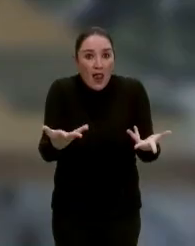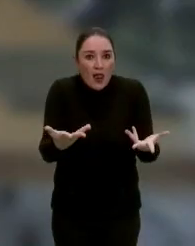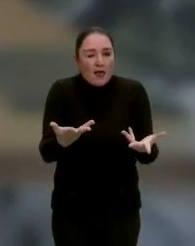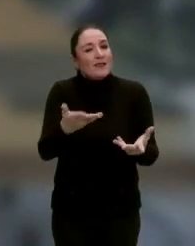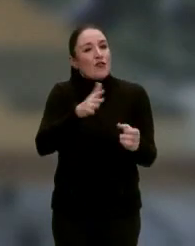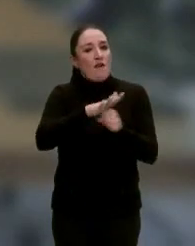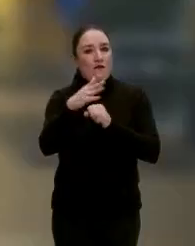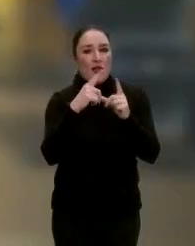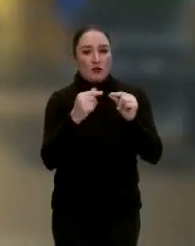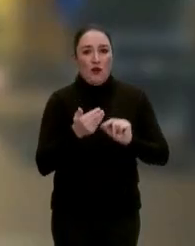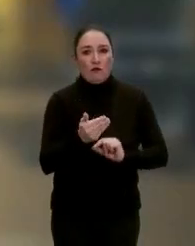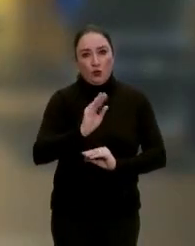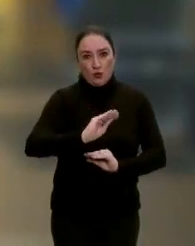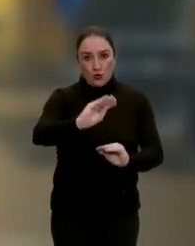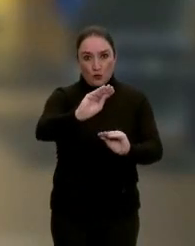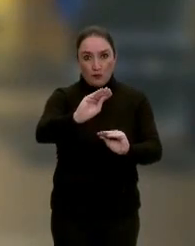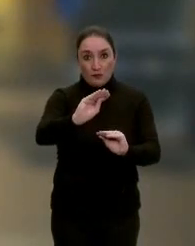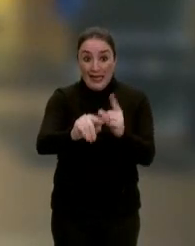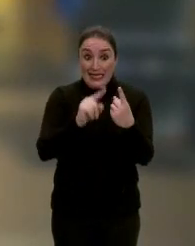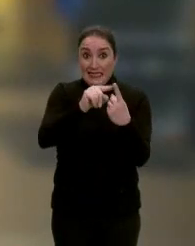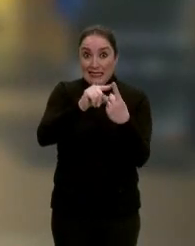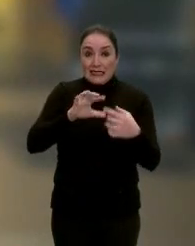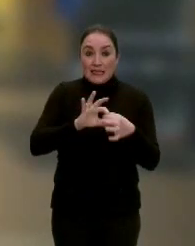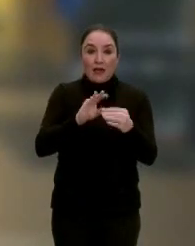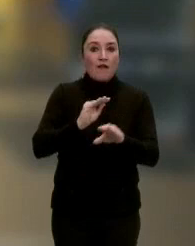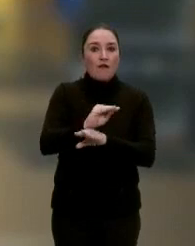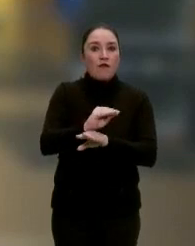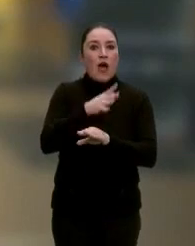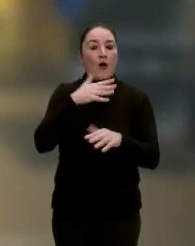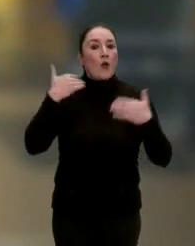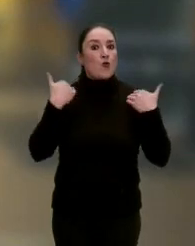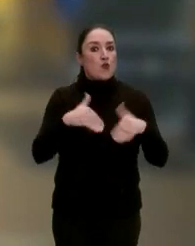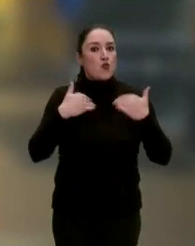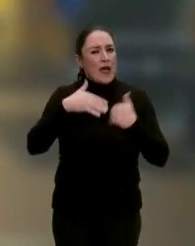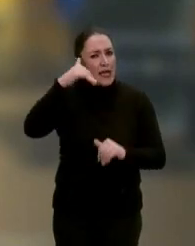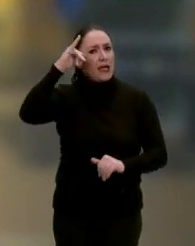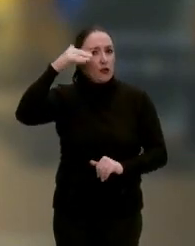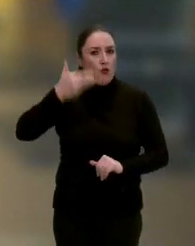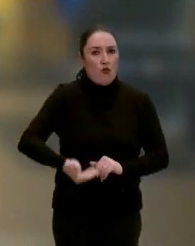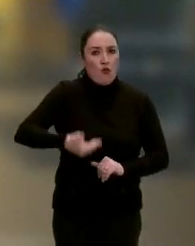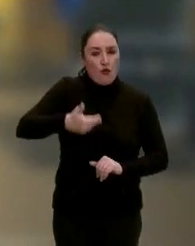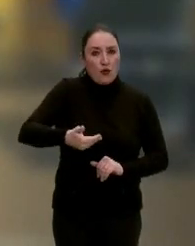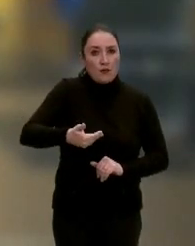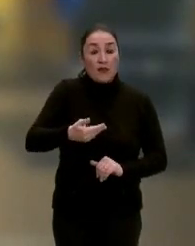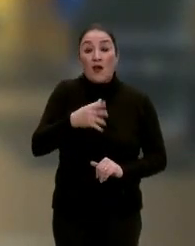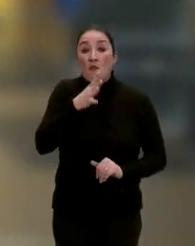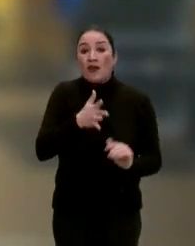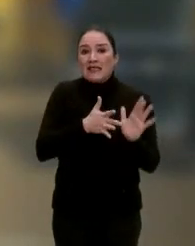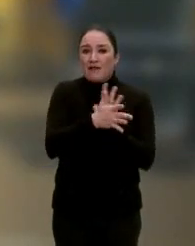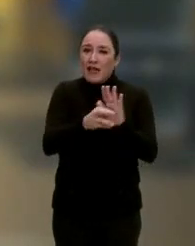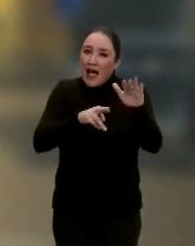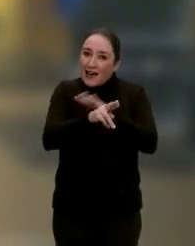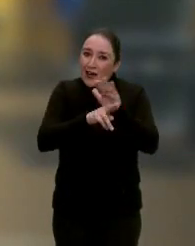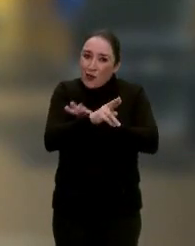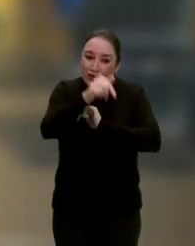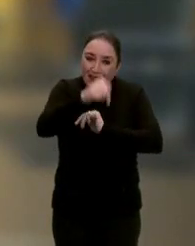En el más inmediato, en relativo a la financiación, nos jugamos, créanme, mucho. Estamos hablando de los recursos que tendrá